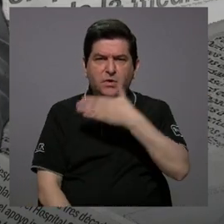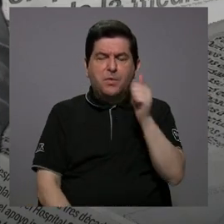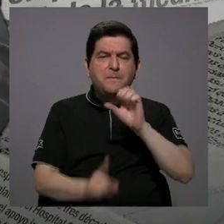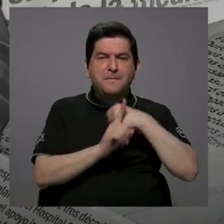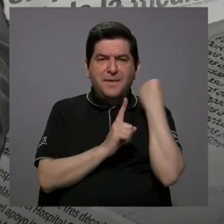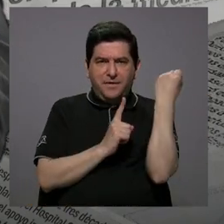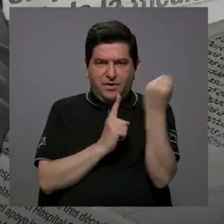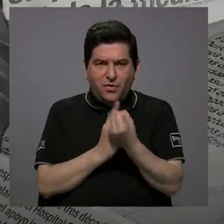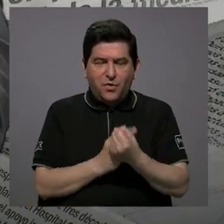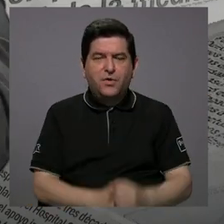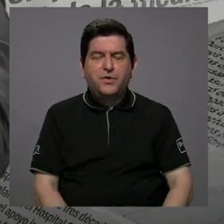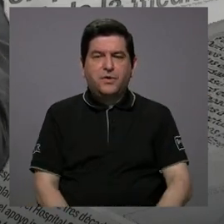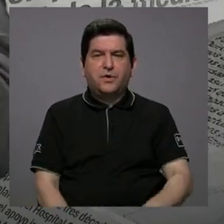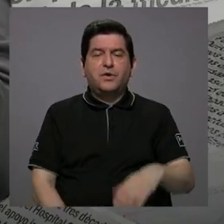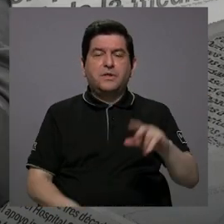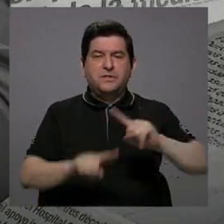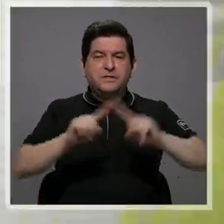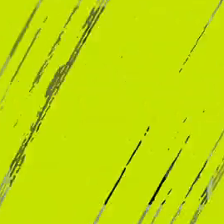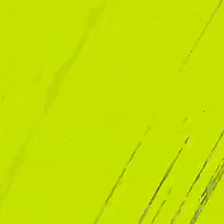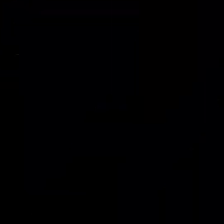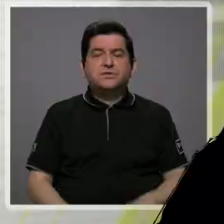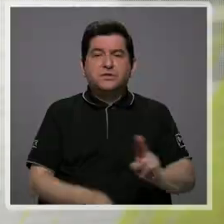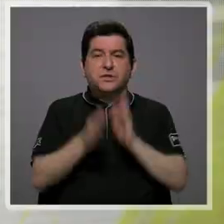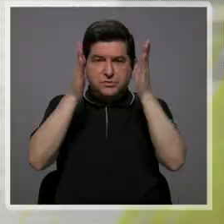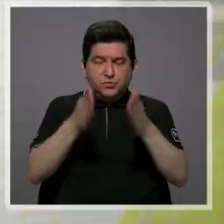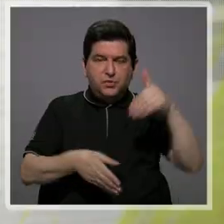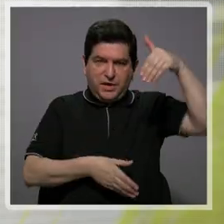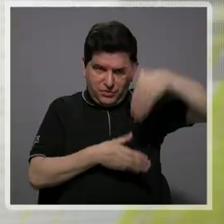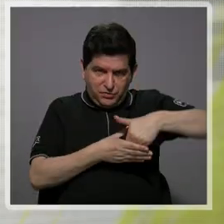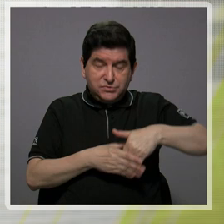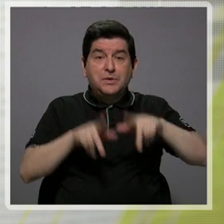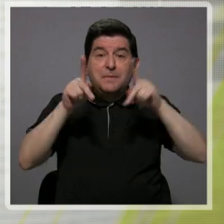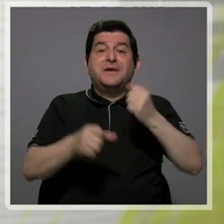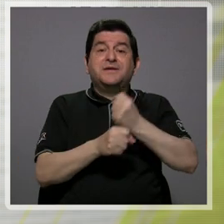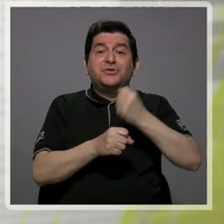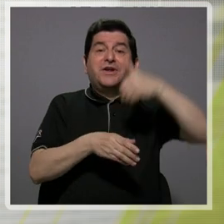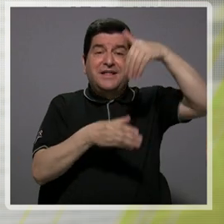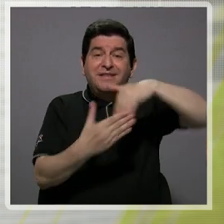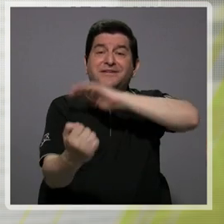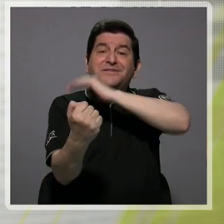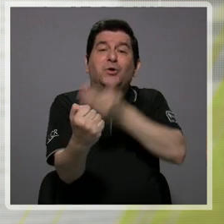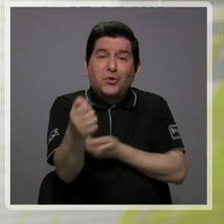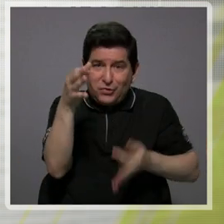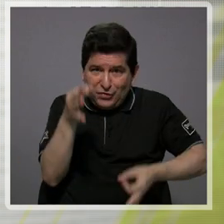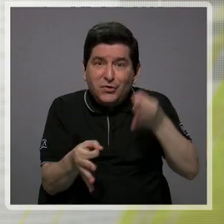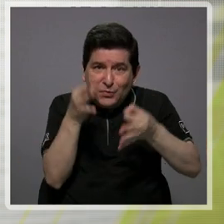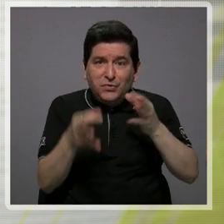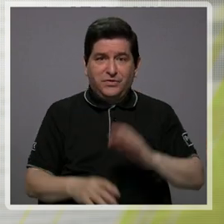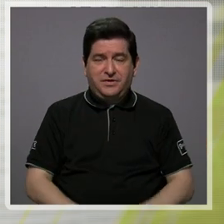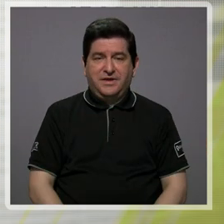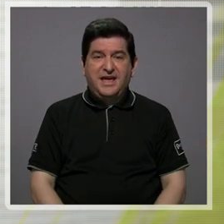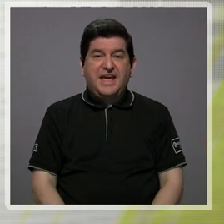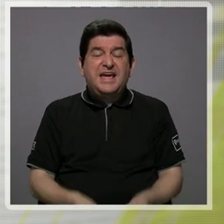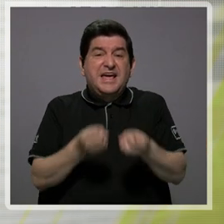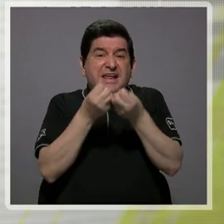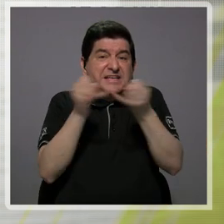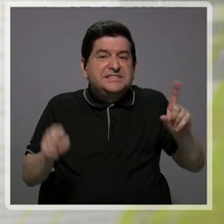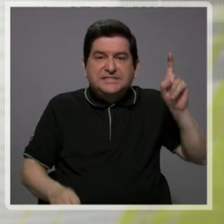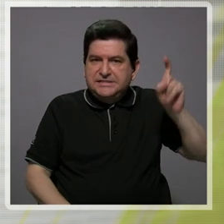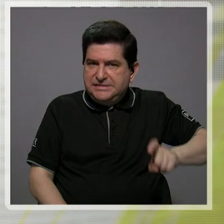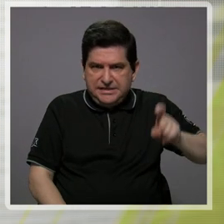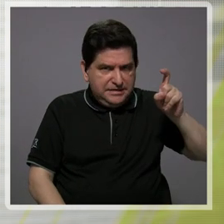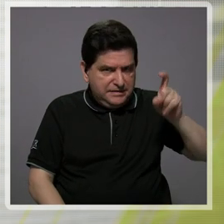las condiciones de nuestros usuarios internos, o sea, de las personas que trabajan en el Poder Judicial. Sin necesidad,